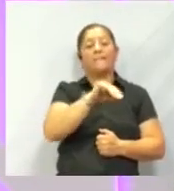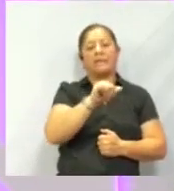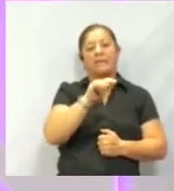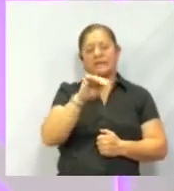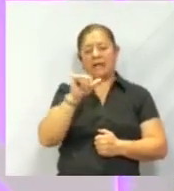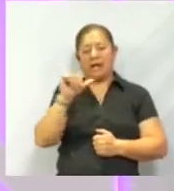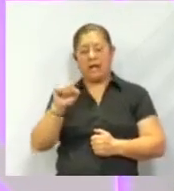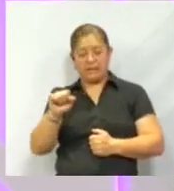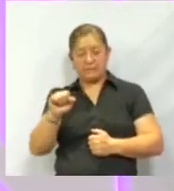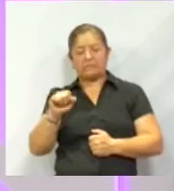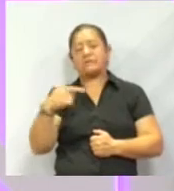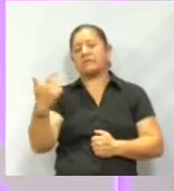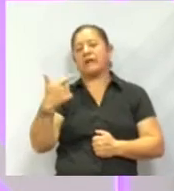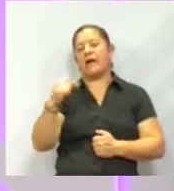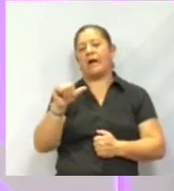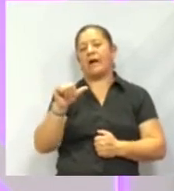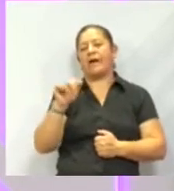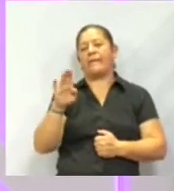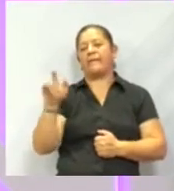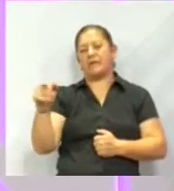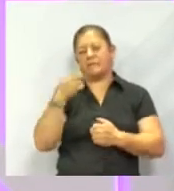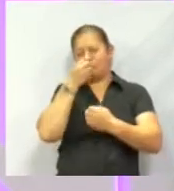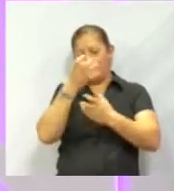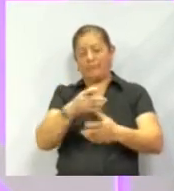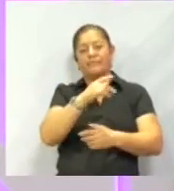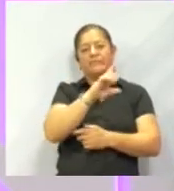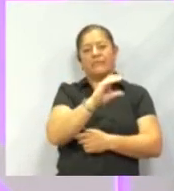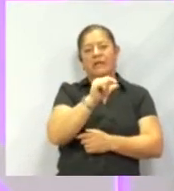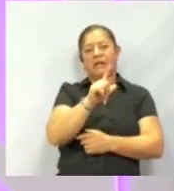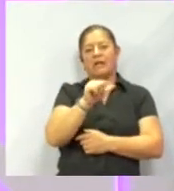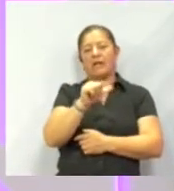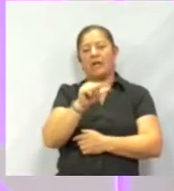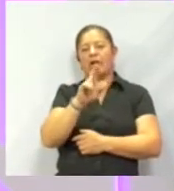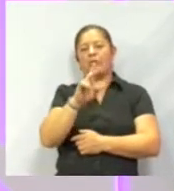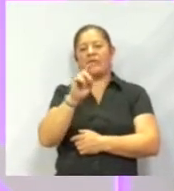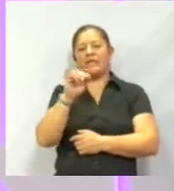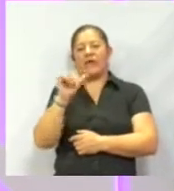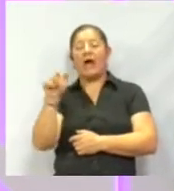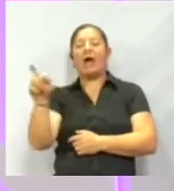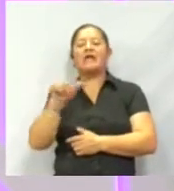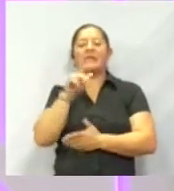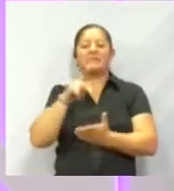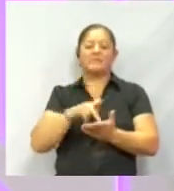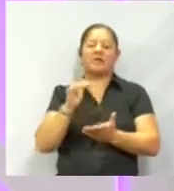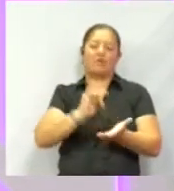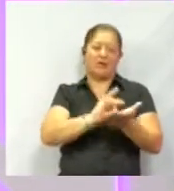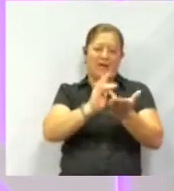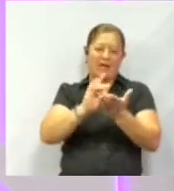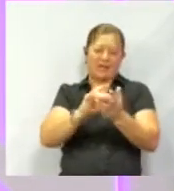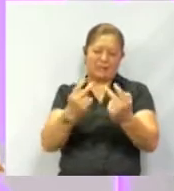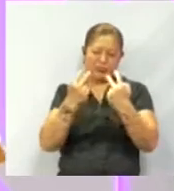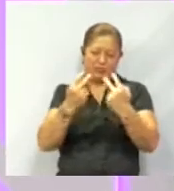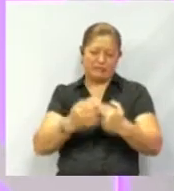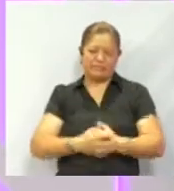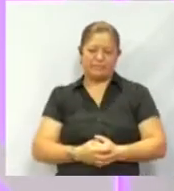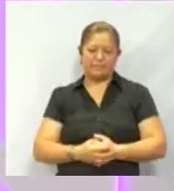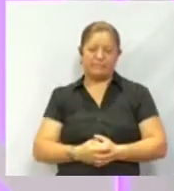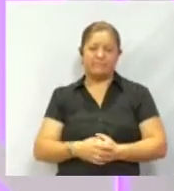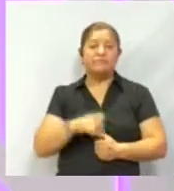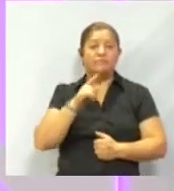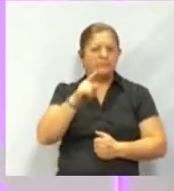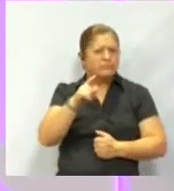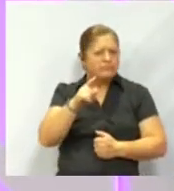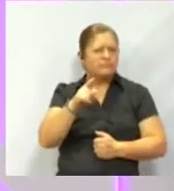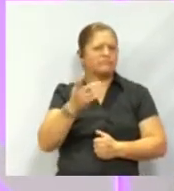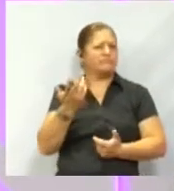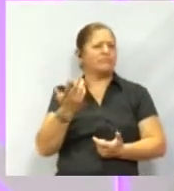Gabriela y también a Claudia Joaoji desde Apisaco. Gracias por sintonizar. Y ustedes se